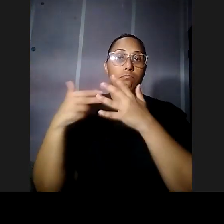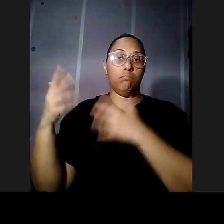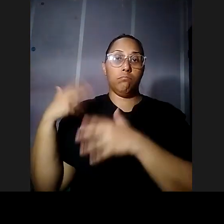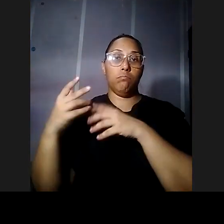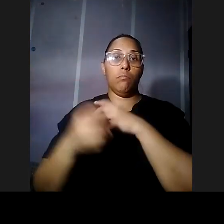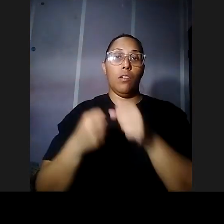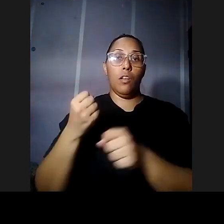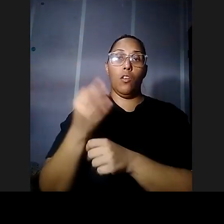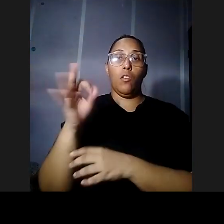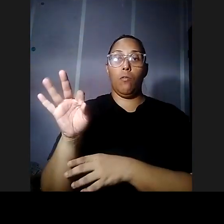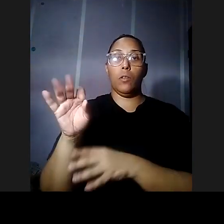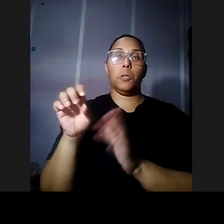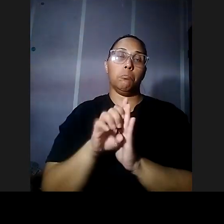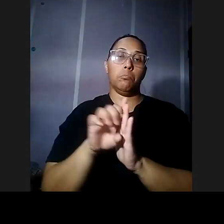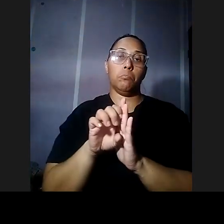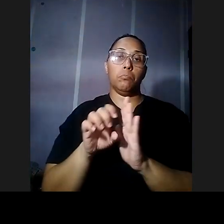por darles un ejemplo